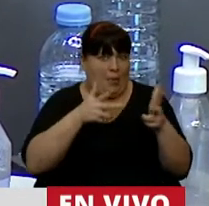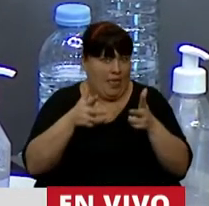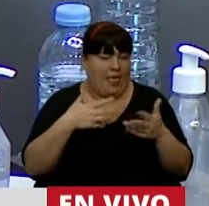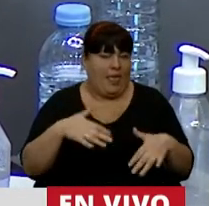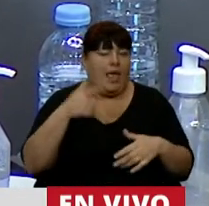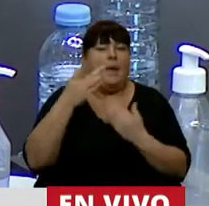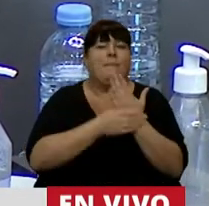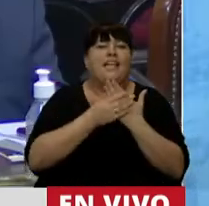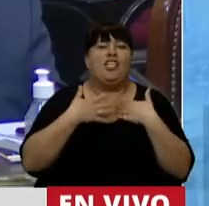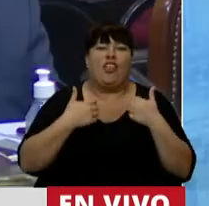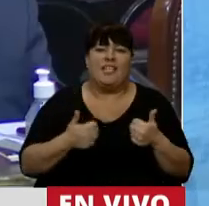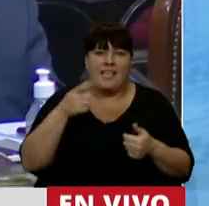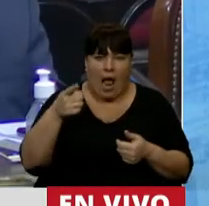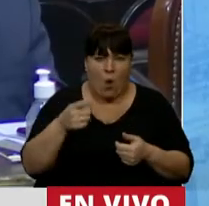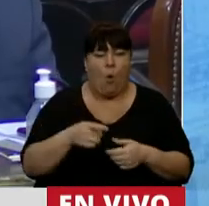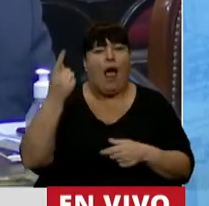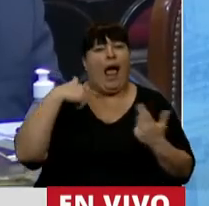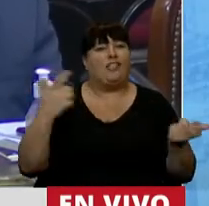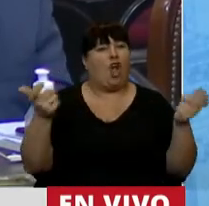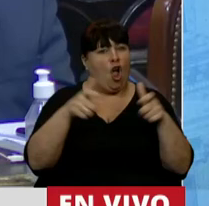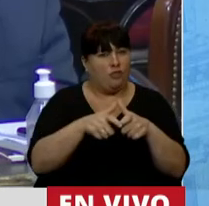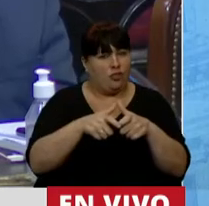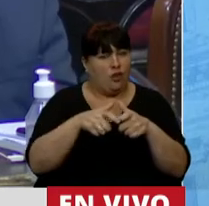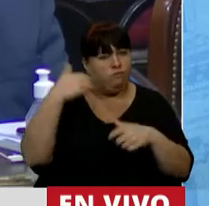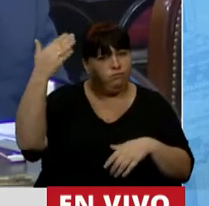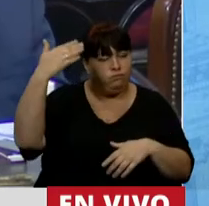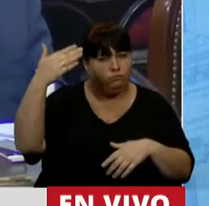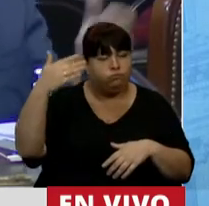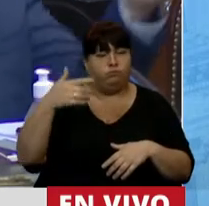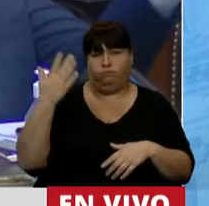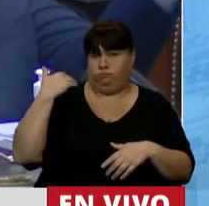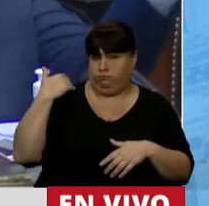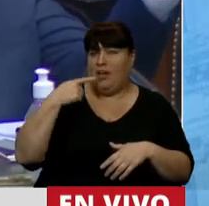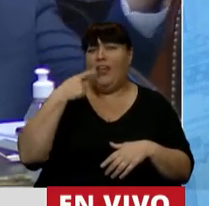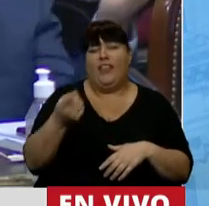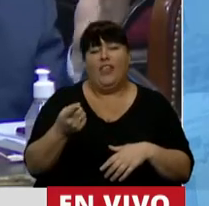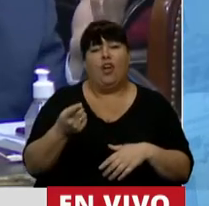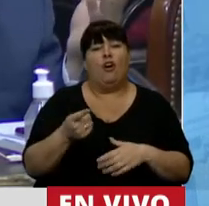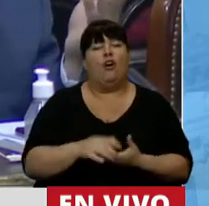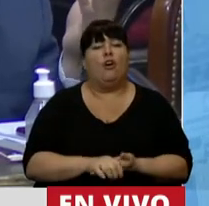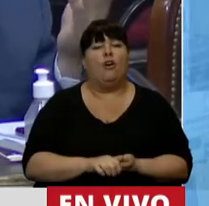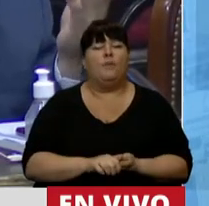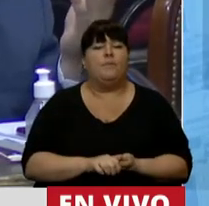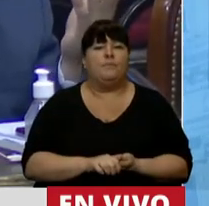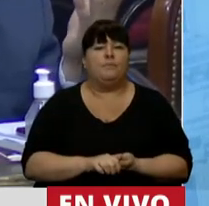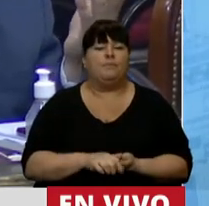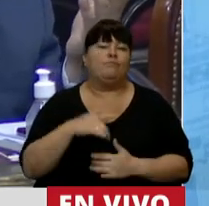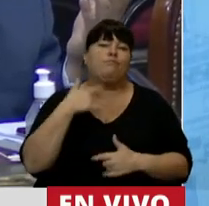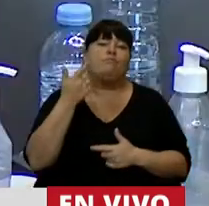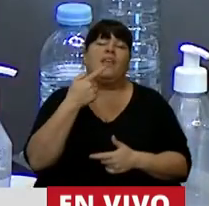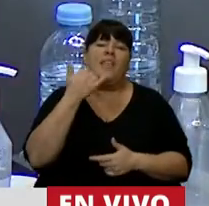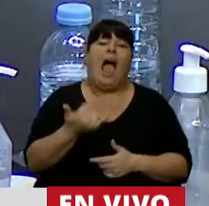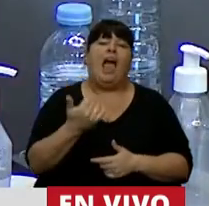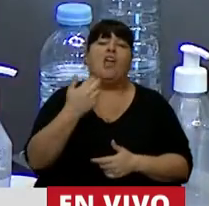El Ministro de Salud en el plenario en estos días decía que contábamos